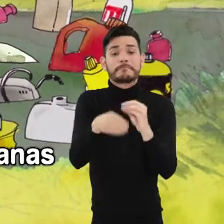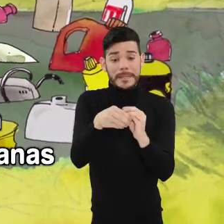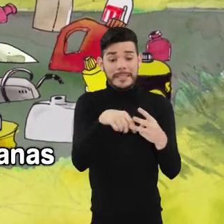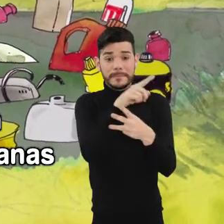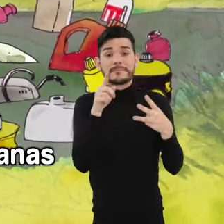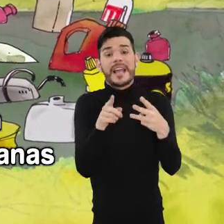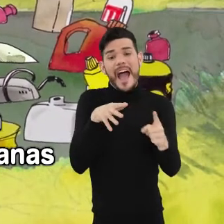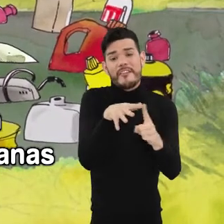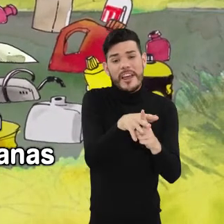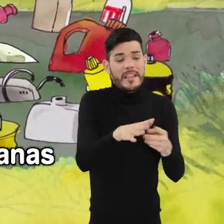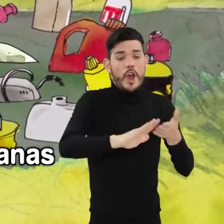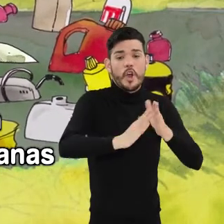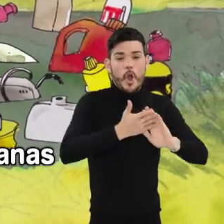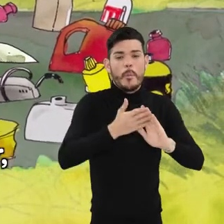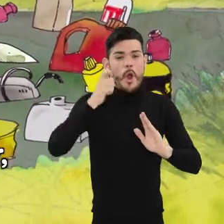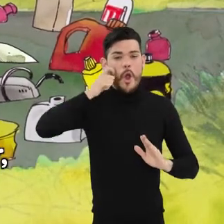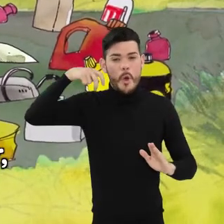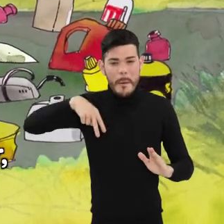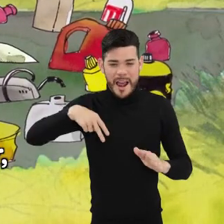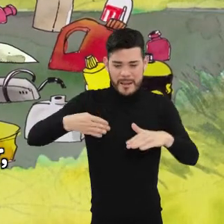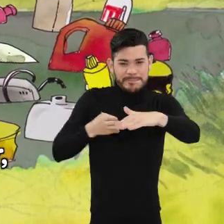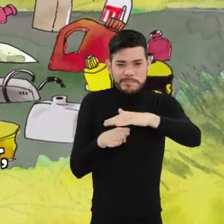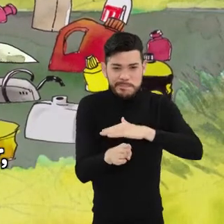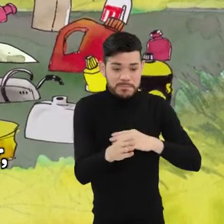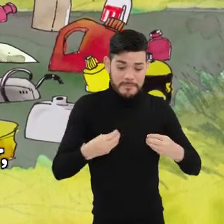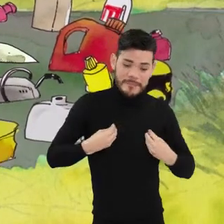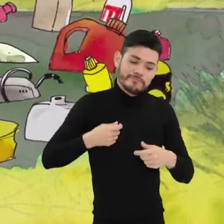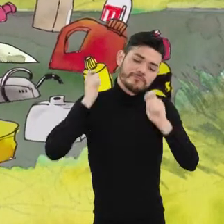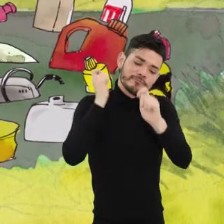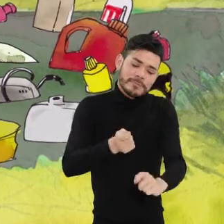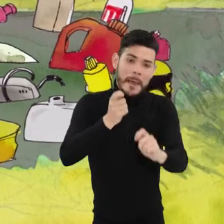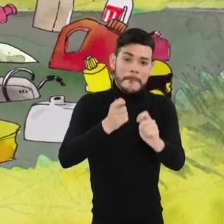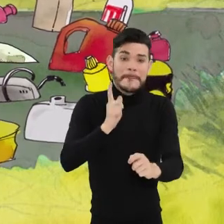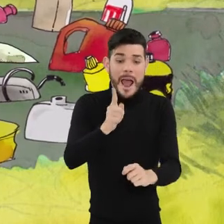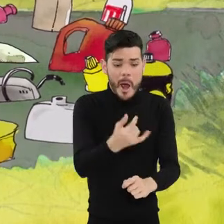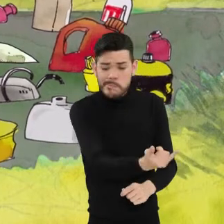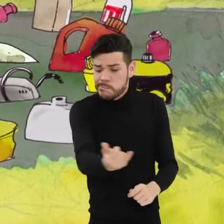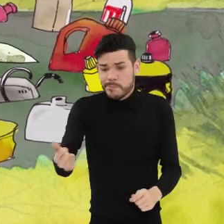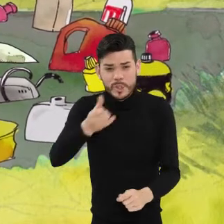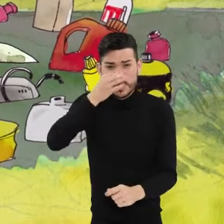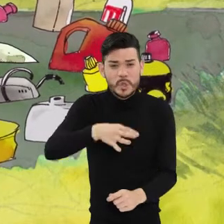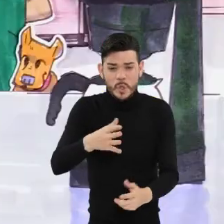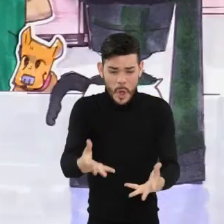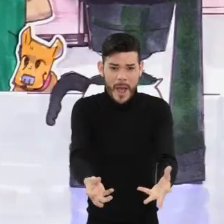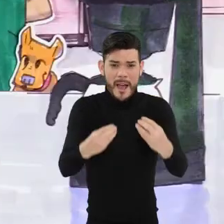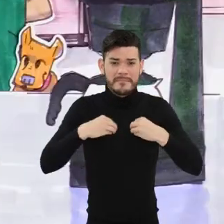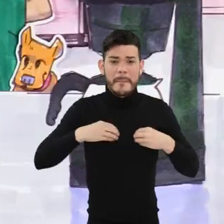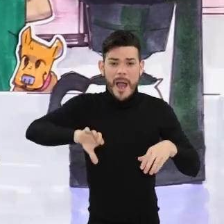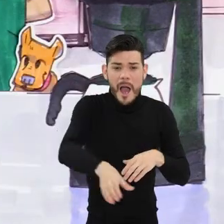contaminación afecta también a las comunidades humanas que dependen de la pesca para vivir y de la salud de los ríos para tener agua de consumo.